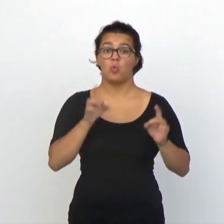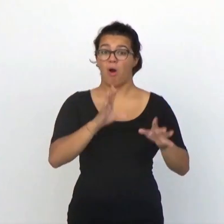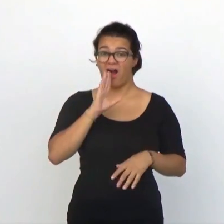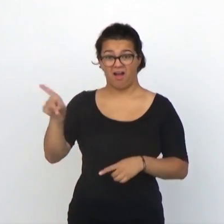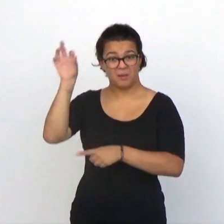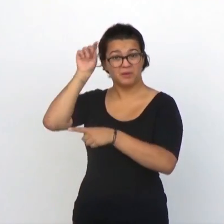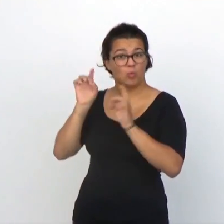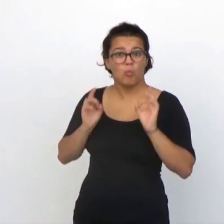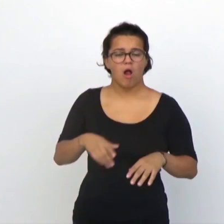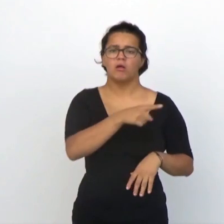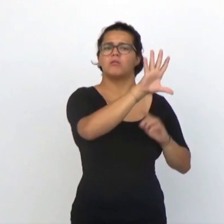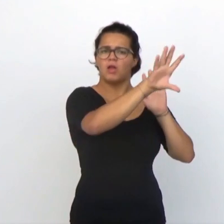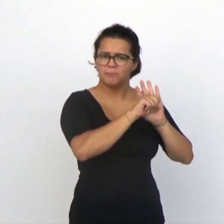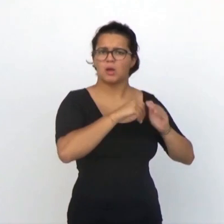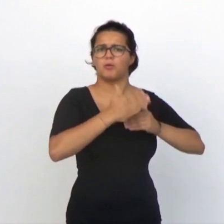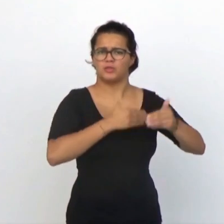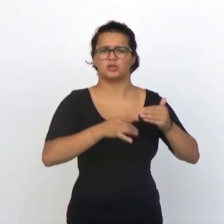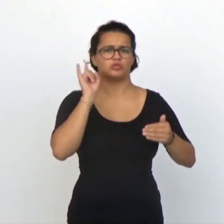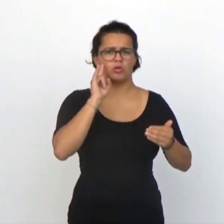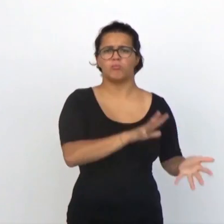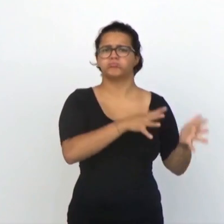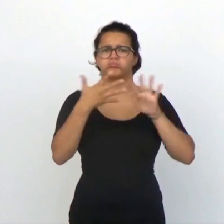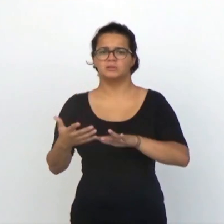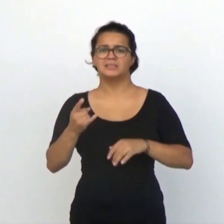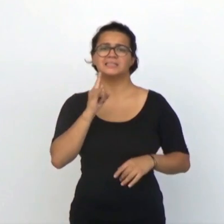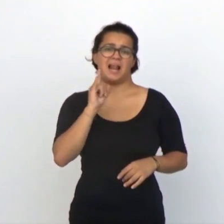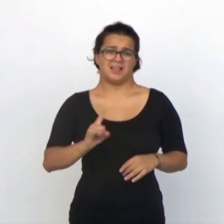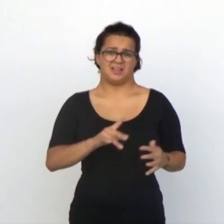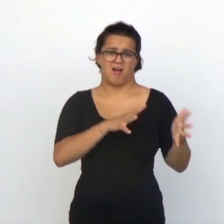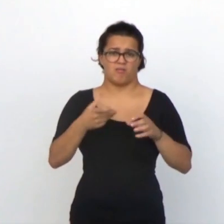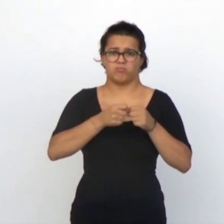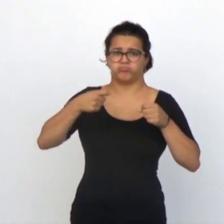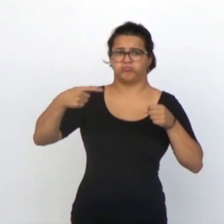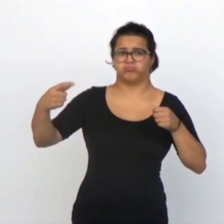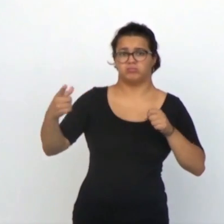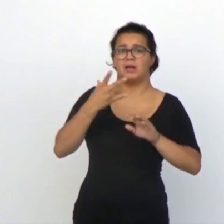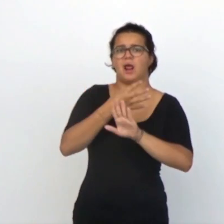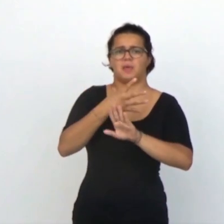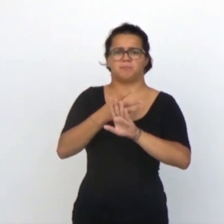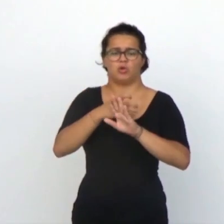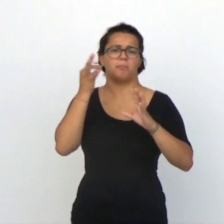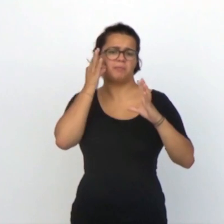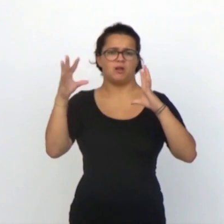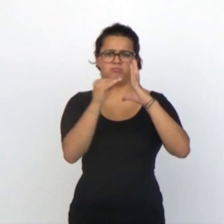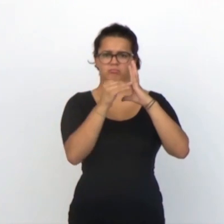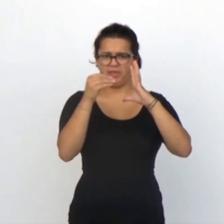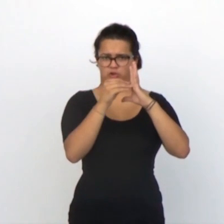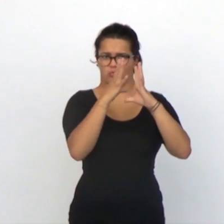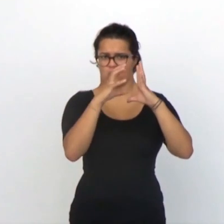troncoencefálico capta y procesa los sonidos los convierte en señales digitales que envía a un receptor situado bajo la tierra.